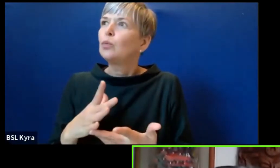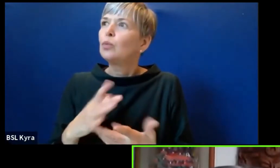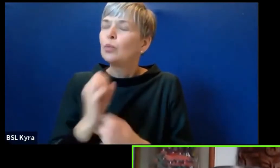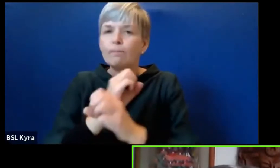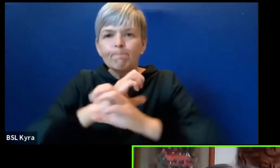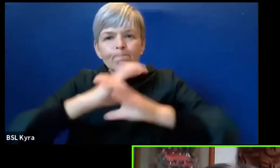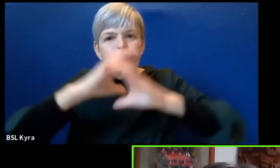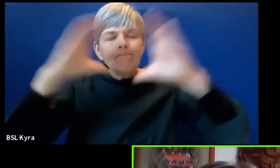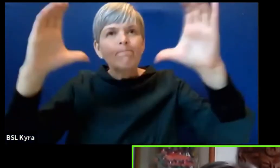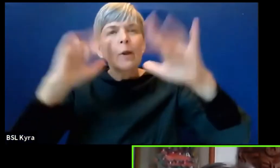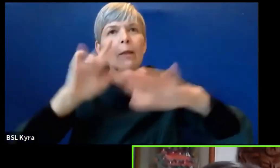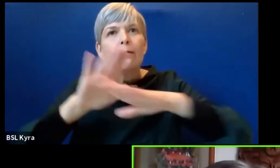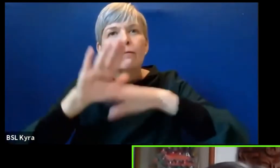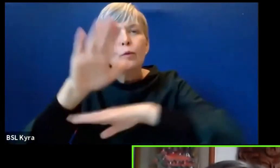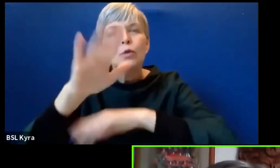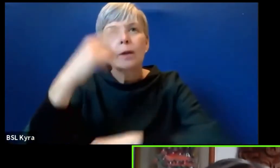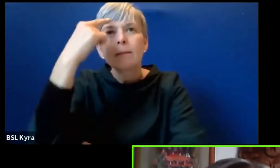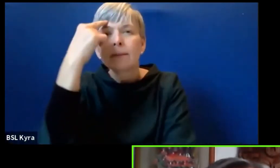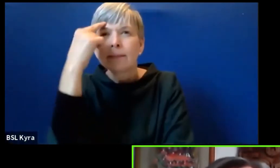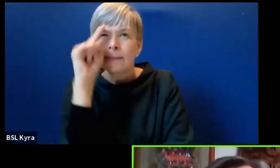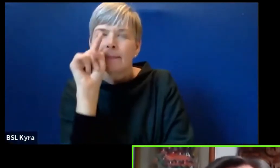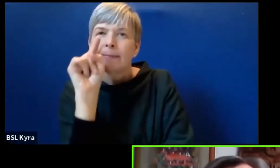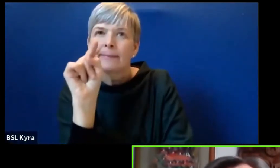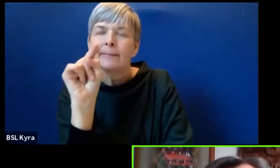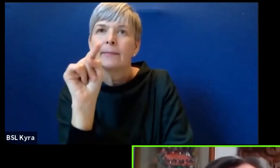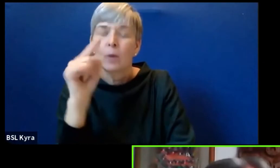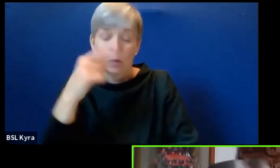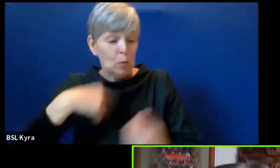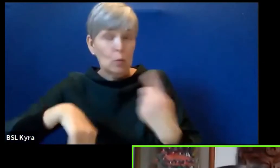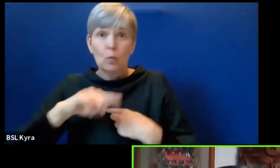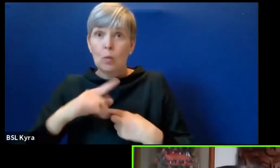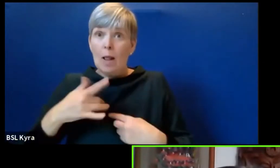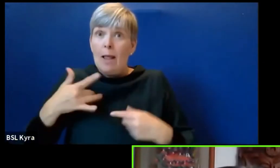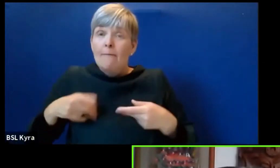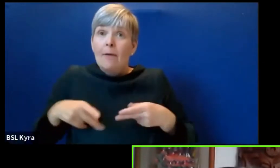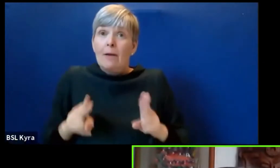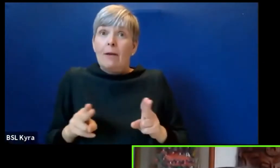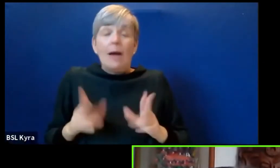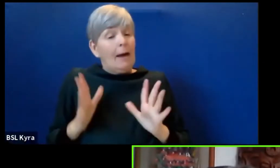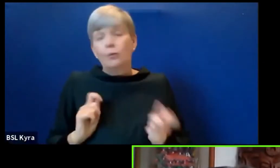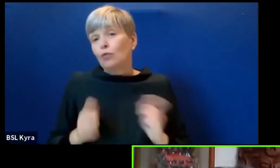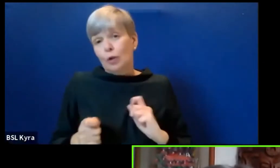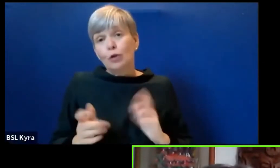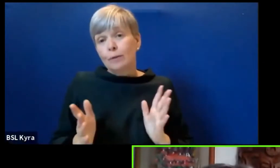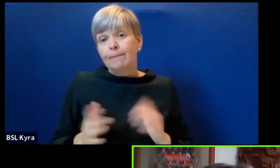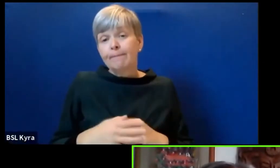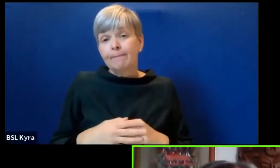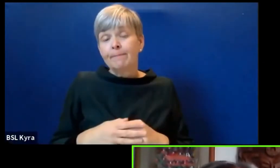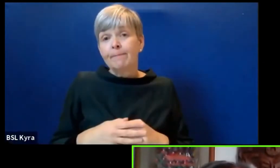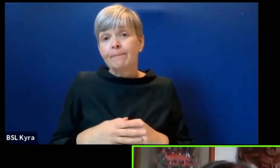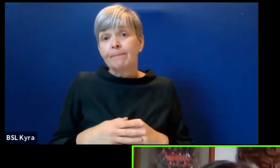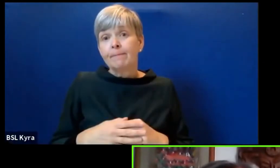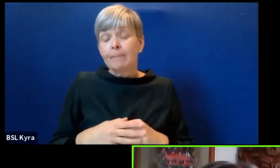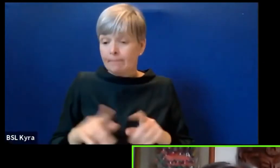pero también abandonar, como ya lo han mencionado los otros panelistas, el paradigma del